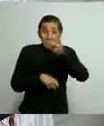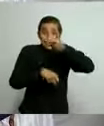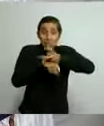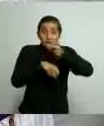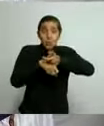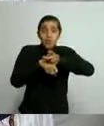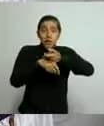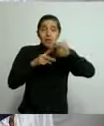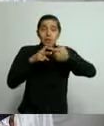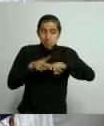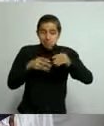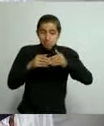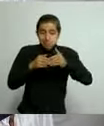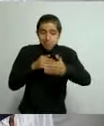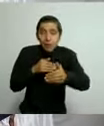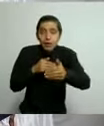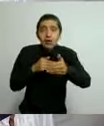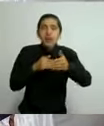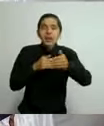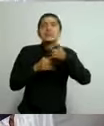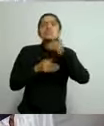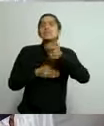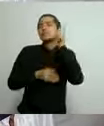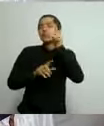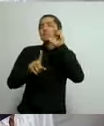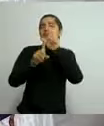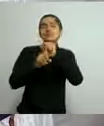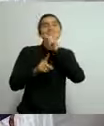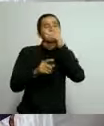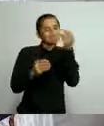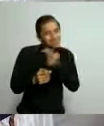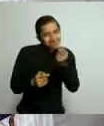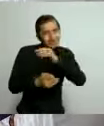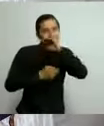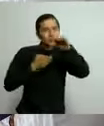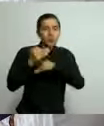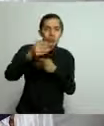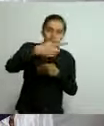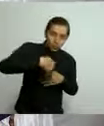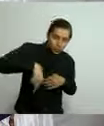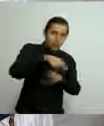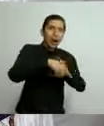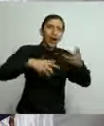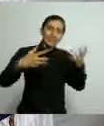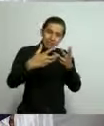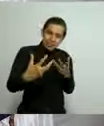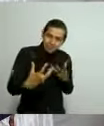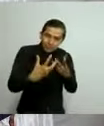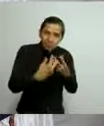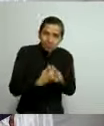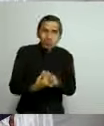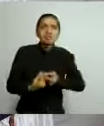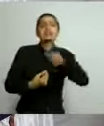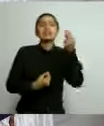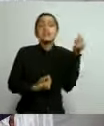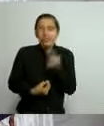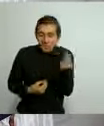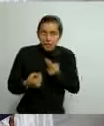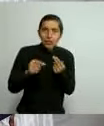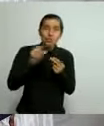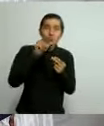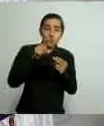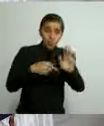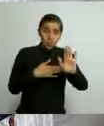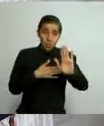funcione con éxito necesitamos todos hacer la parte que nos toca. Necesitamos contar con tu